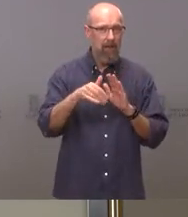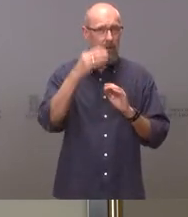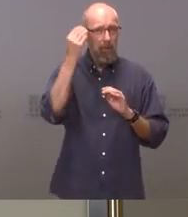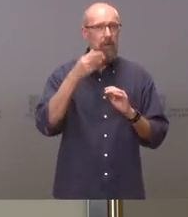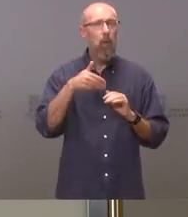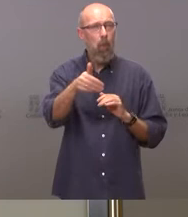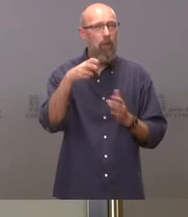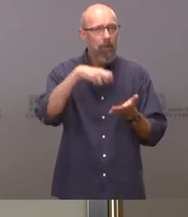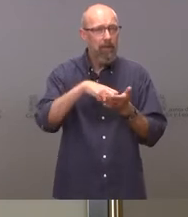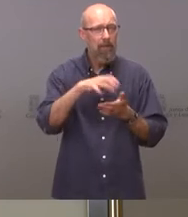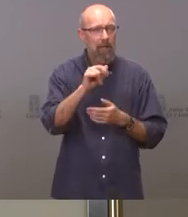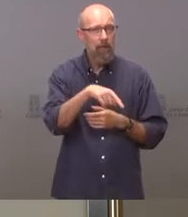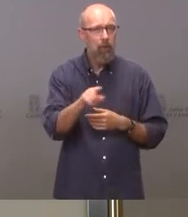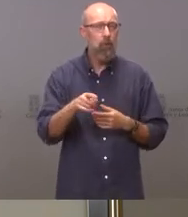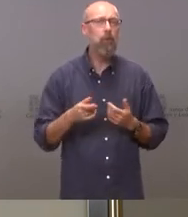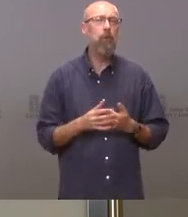producirse ese cambio